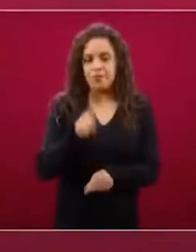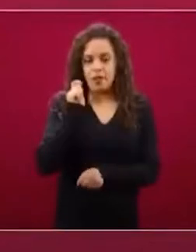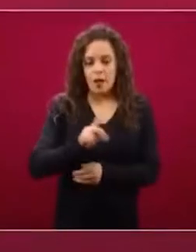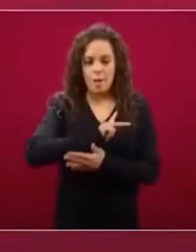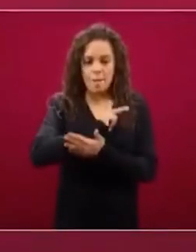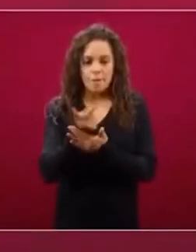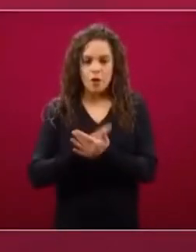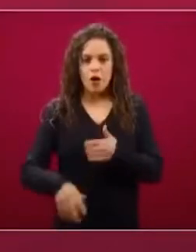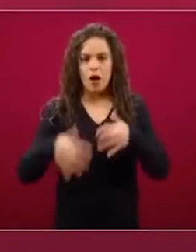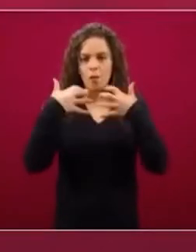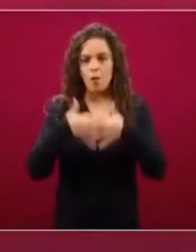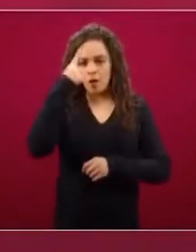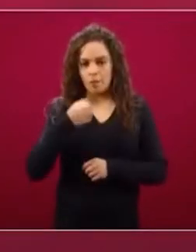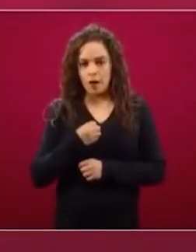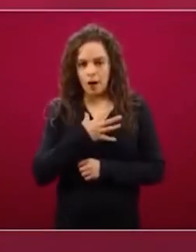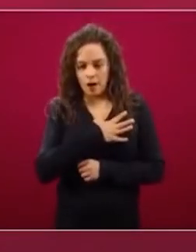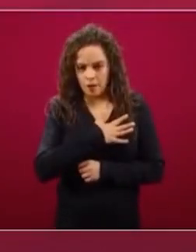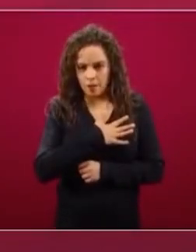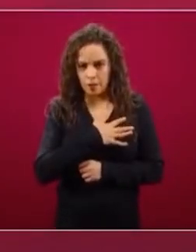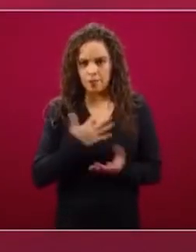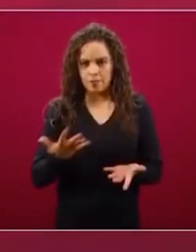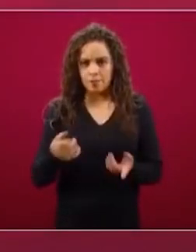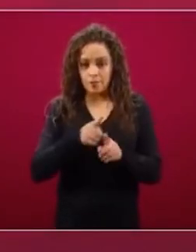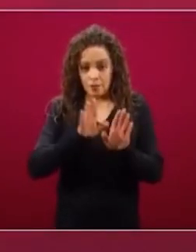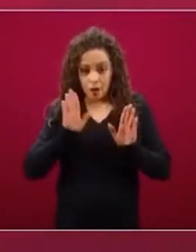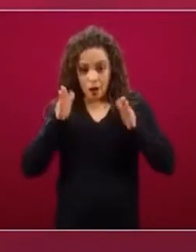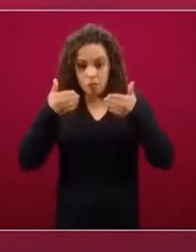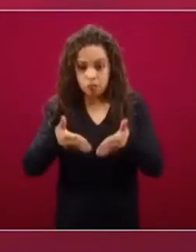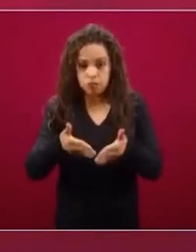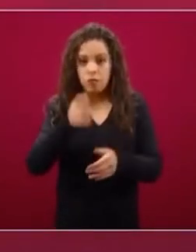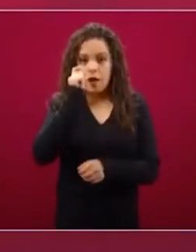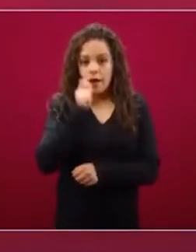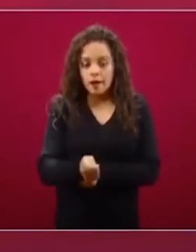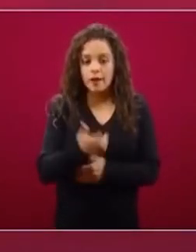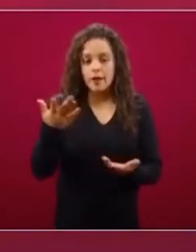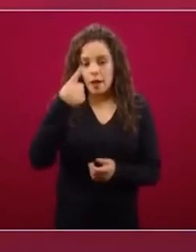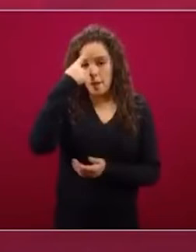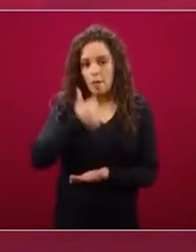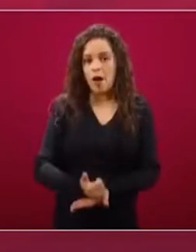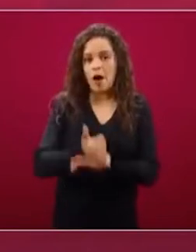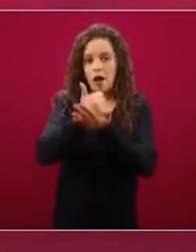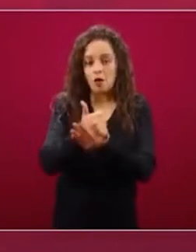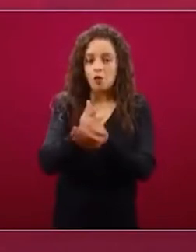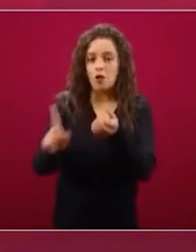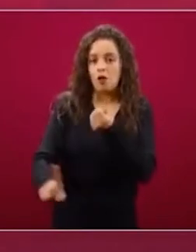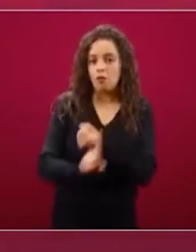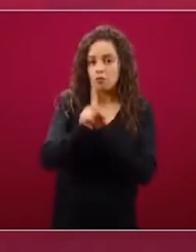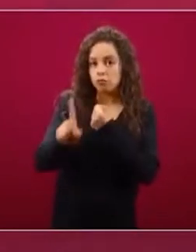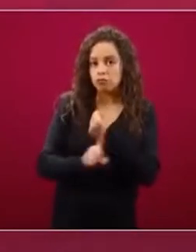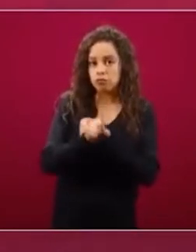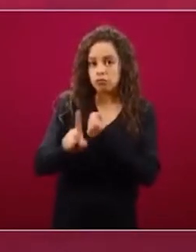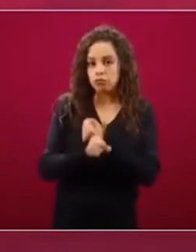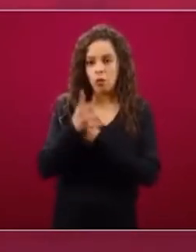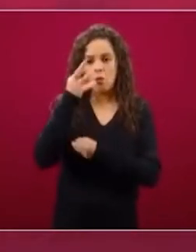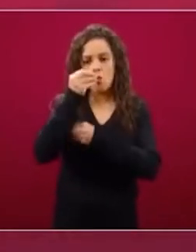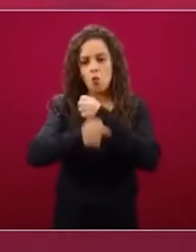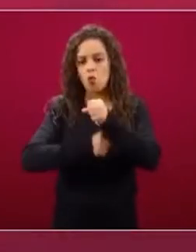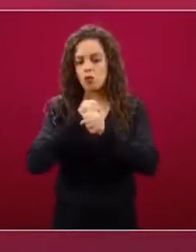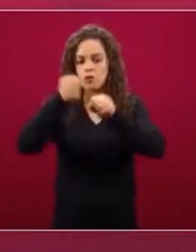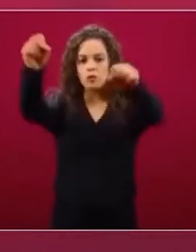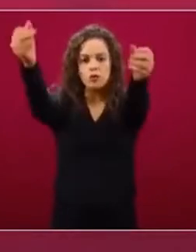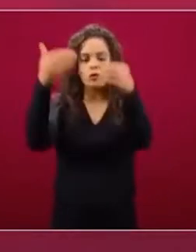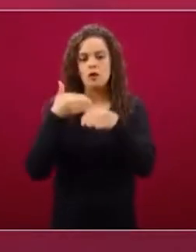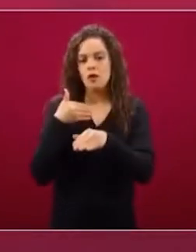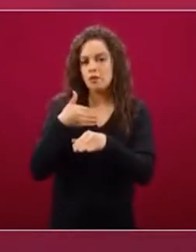Porque está enfocado a apoyar, a solventar la problemática que tienen, que han tenido por muchos años los